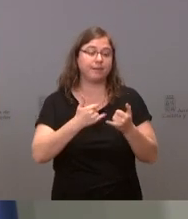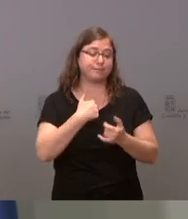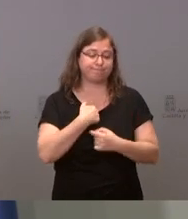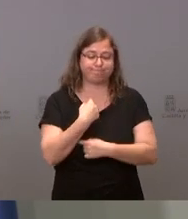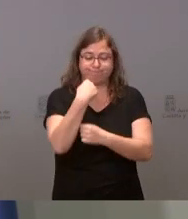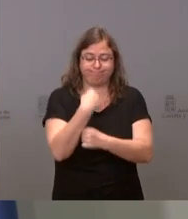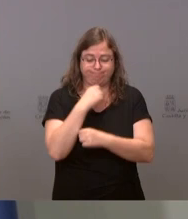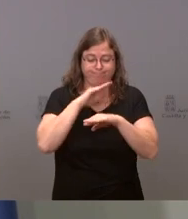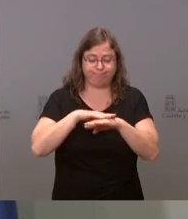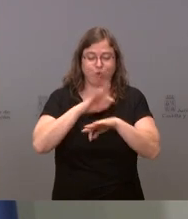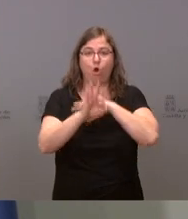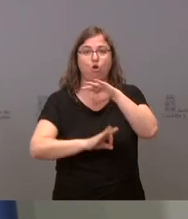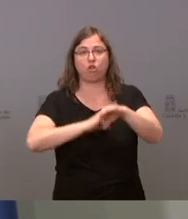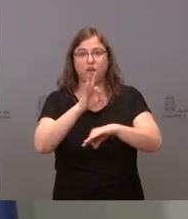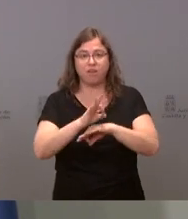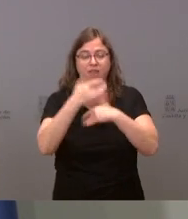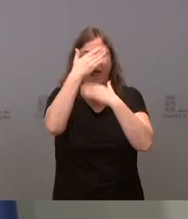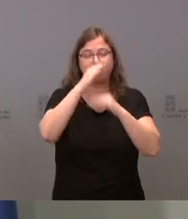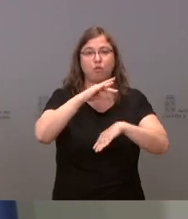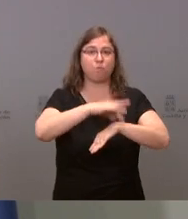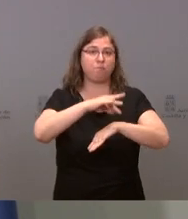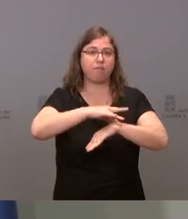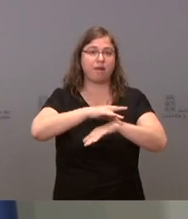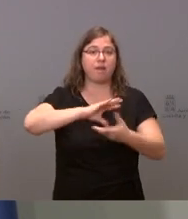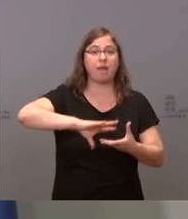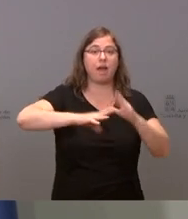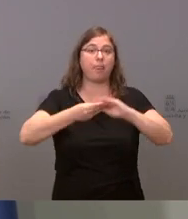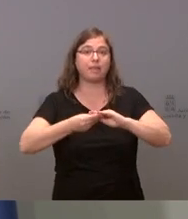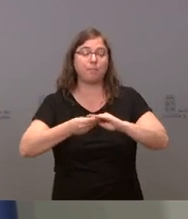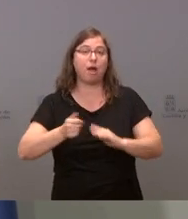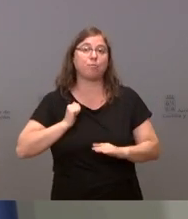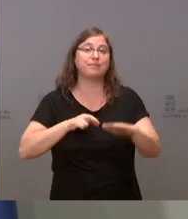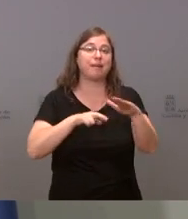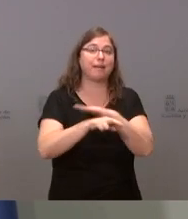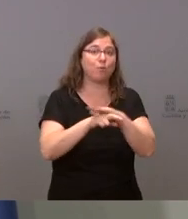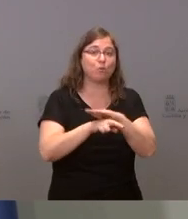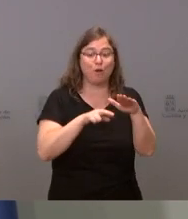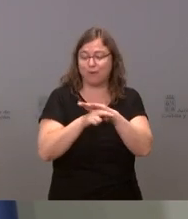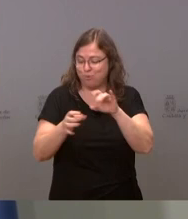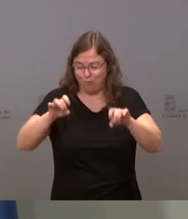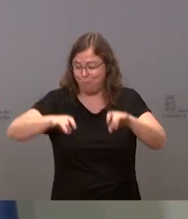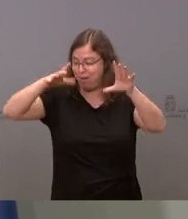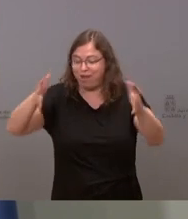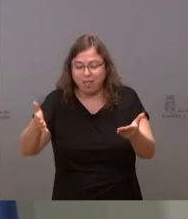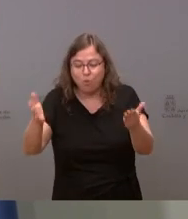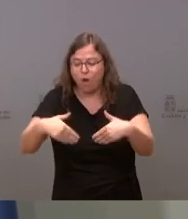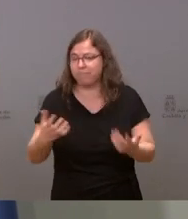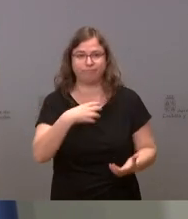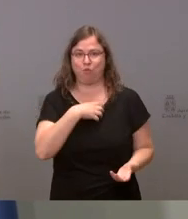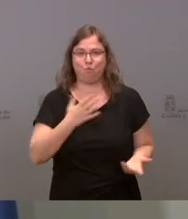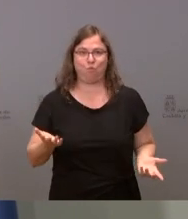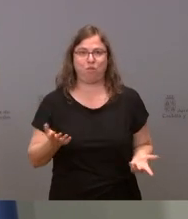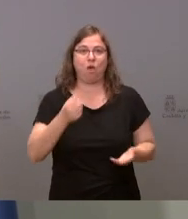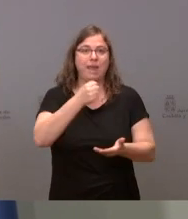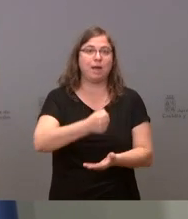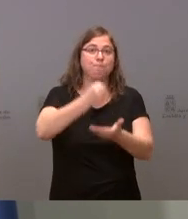ser de otra manera, a reordenar nuestra asistencia para prestarla con los recursos que tenemos pero lo que no podemos es inventar recursos allá donde no hay, donde las bolsas